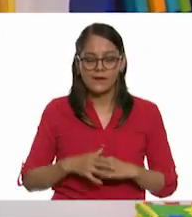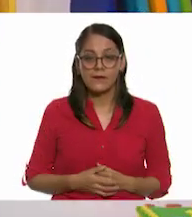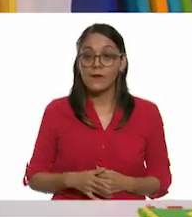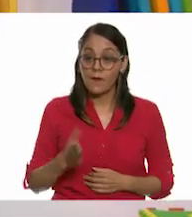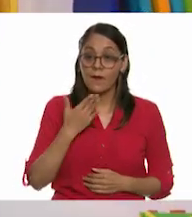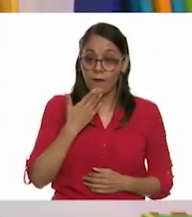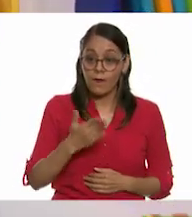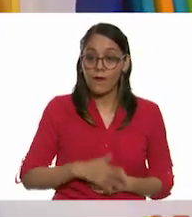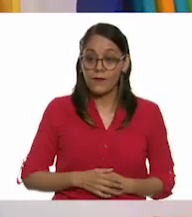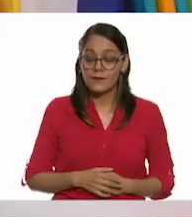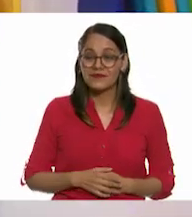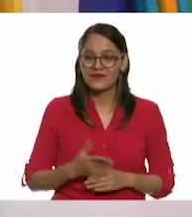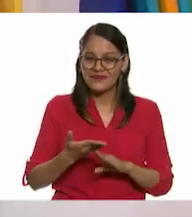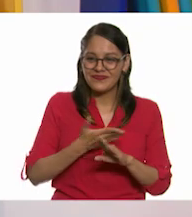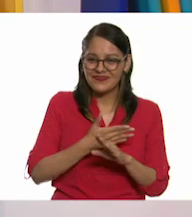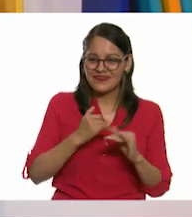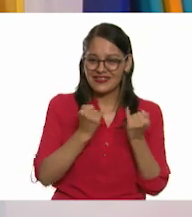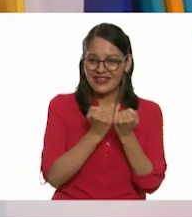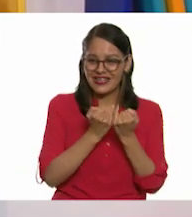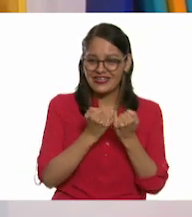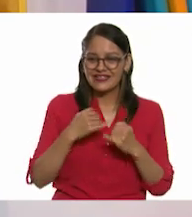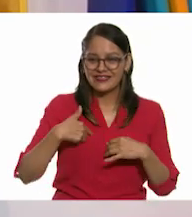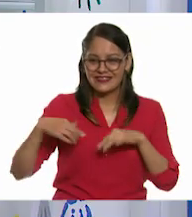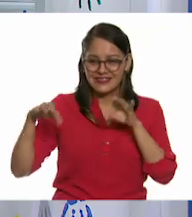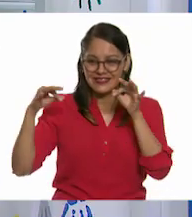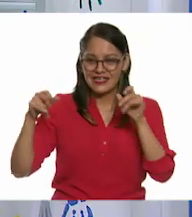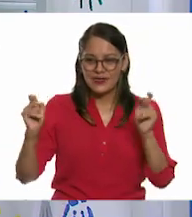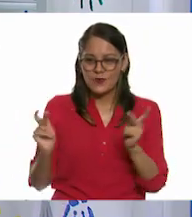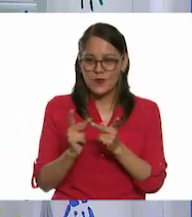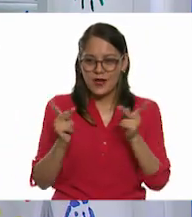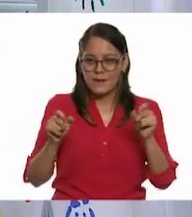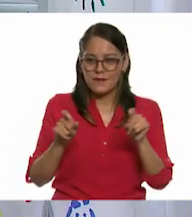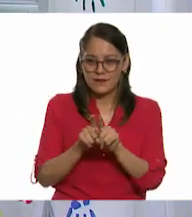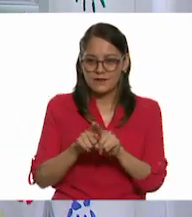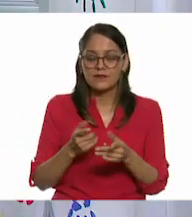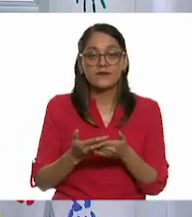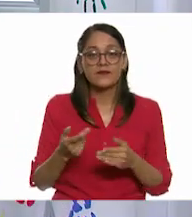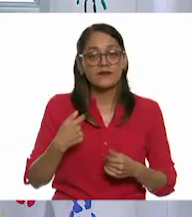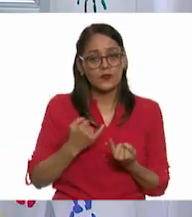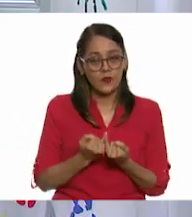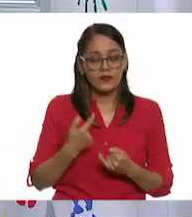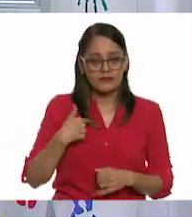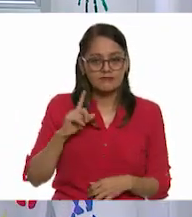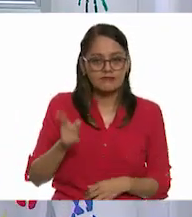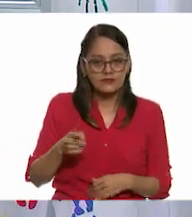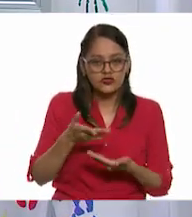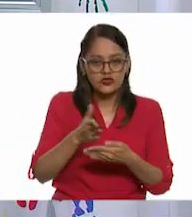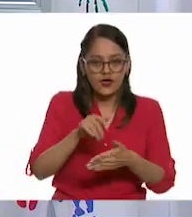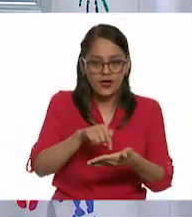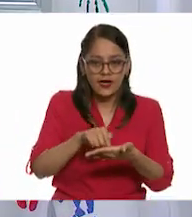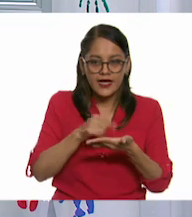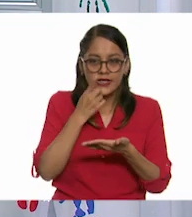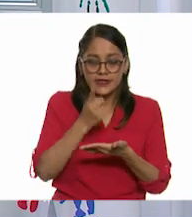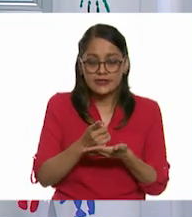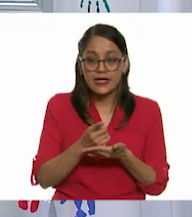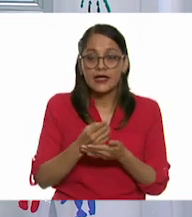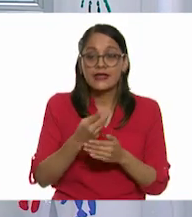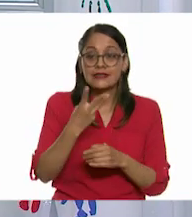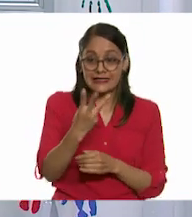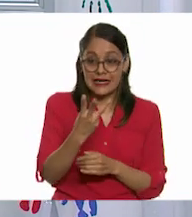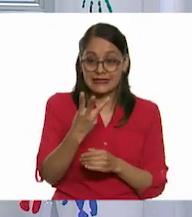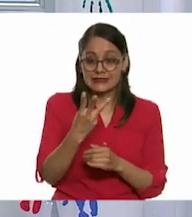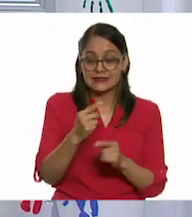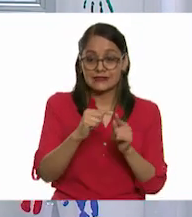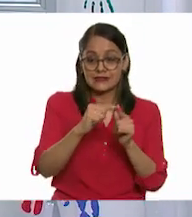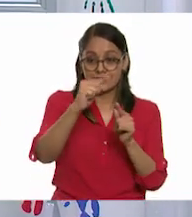muy bien. Es una hoja parecida justo también a la que yo tengo aquí en las manos. Ah, es muy cierto. Y entendiendo entonces lo que dice el sobre es que con tres segmentos de recta más